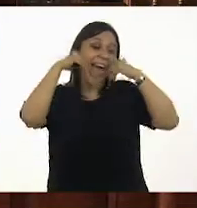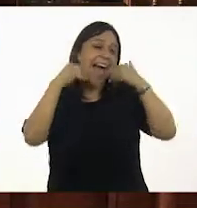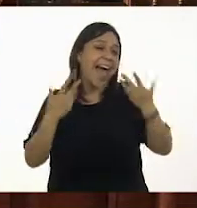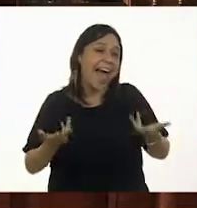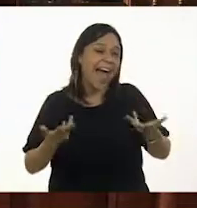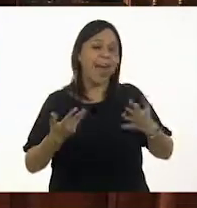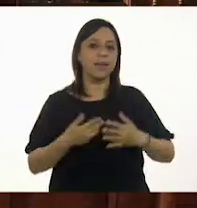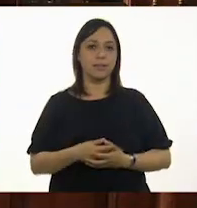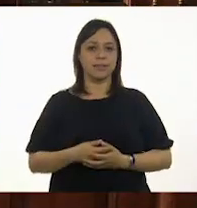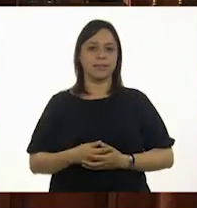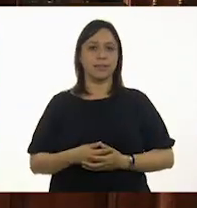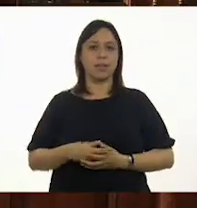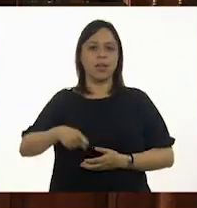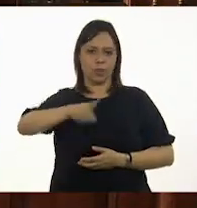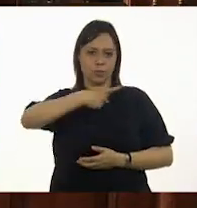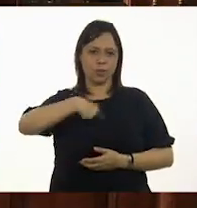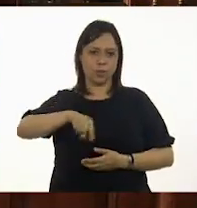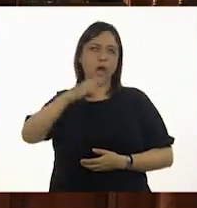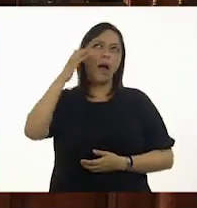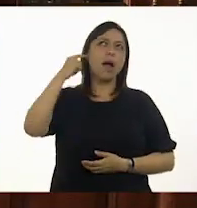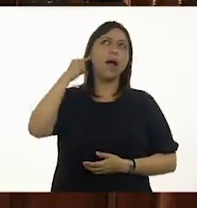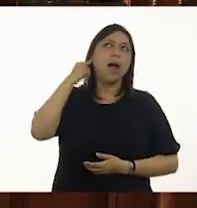independientemente de que reconozcan los rasgos,